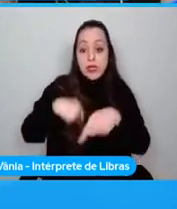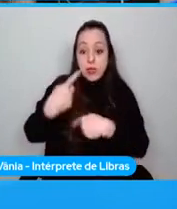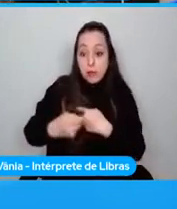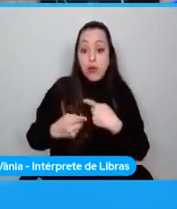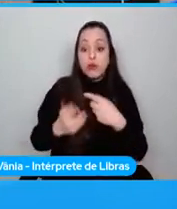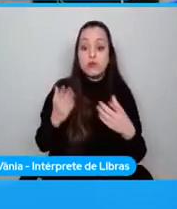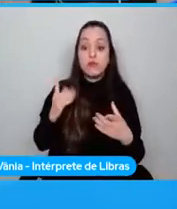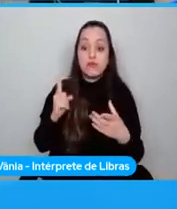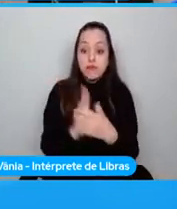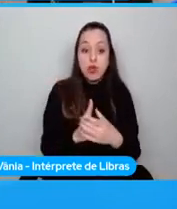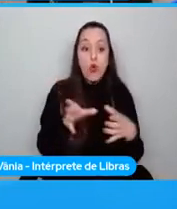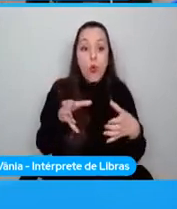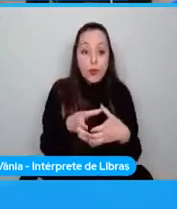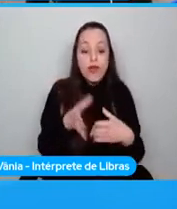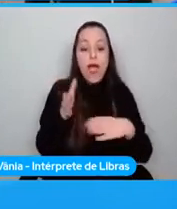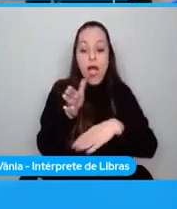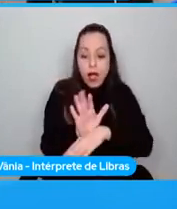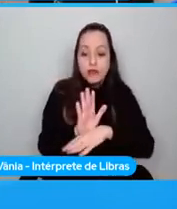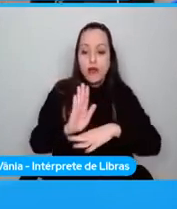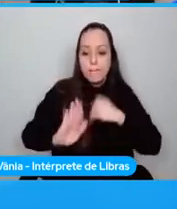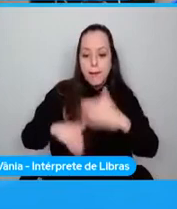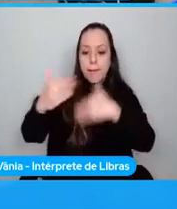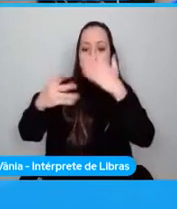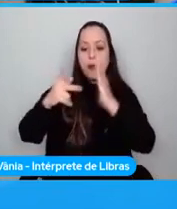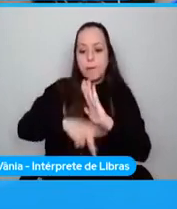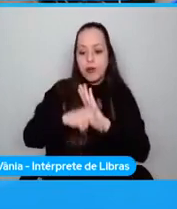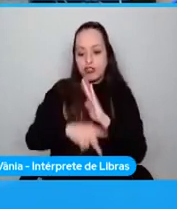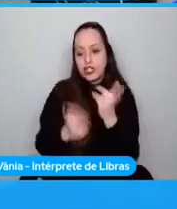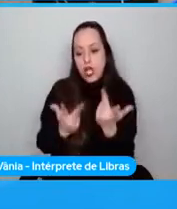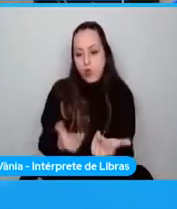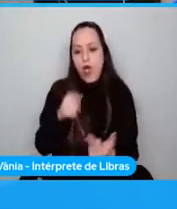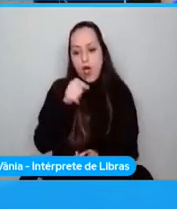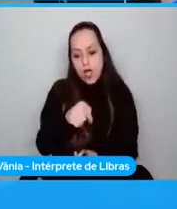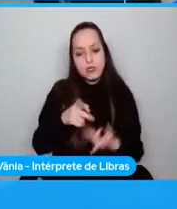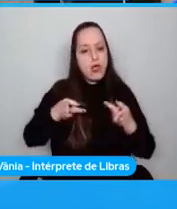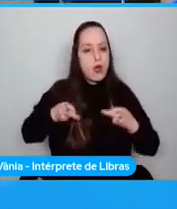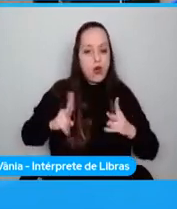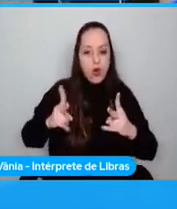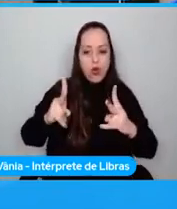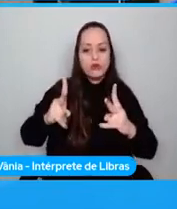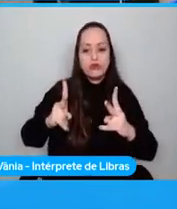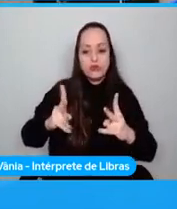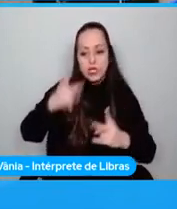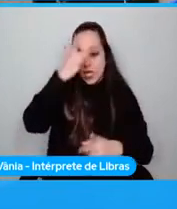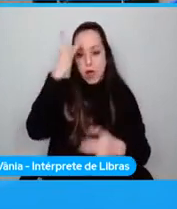ayudar para que proyectos como este sigan llegando más lejos.